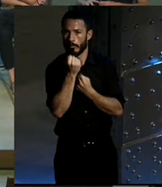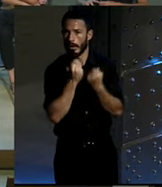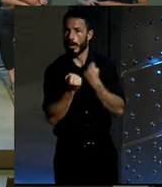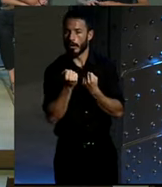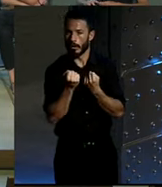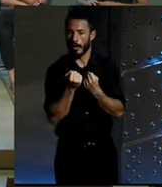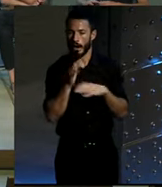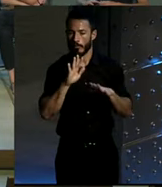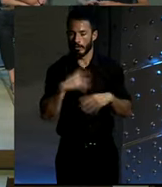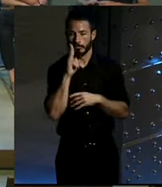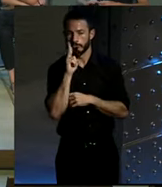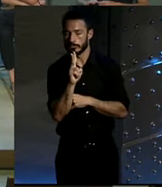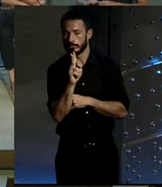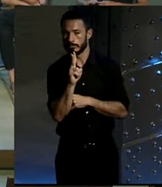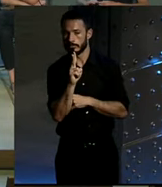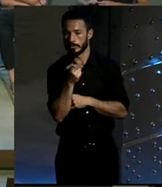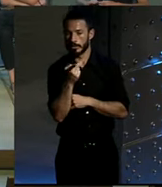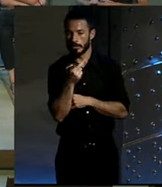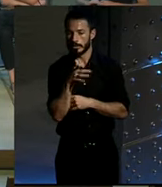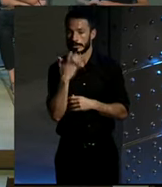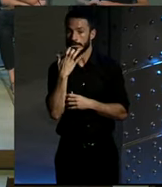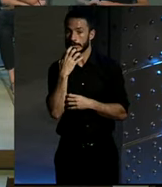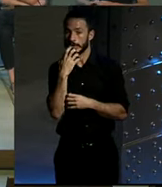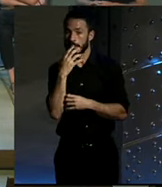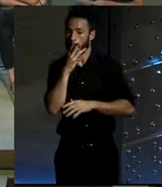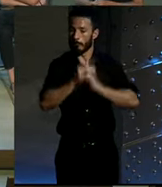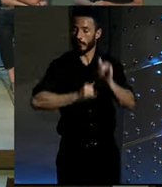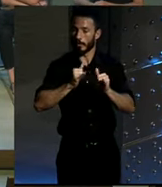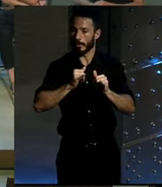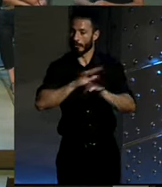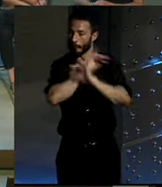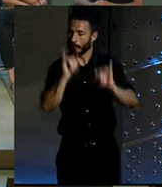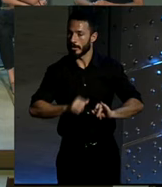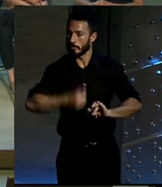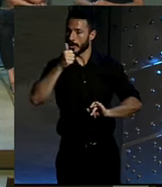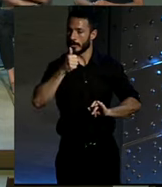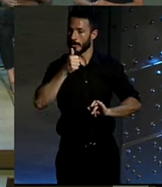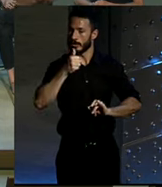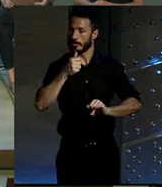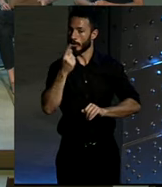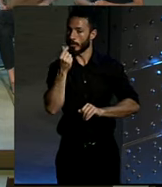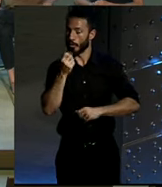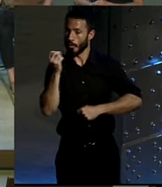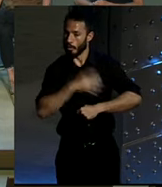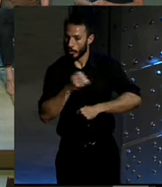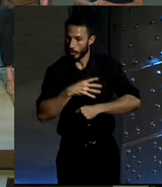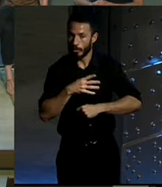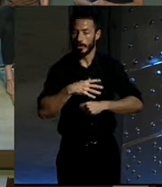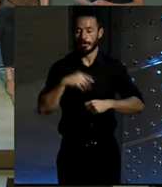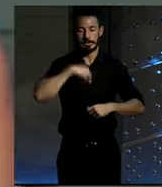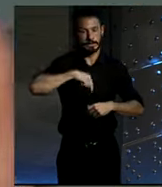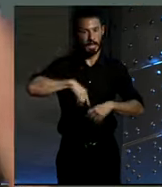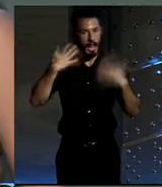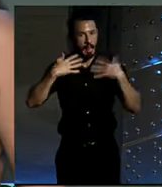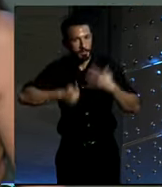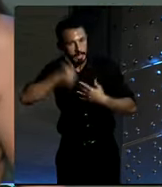pues que eres más feliz montando en bici, que te cuesta menos, que estás más alegre. Y es una